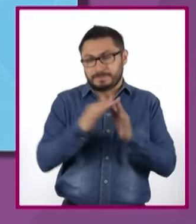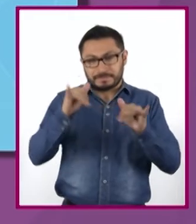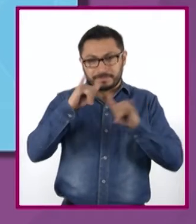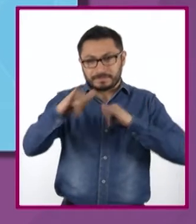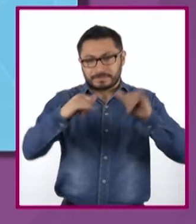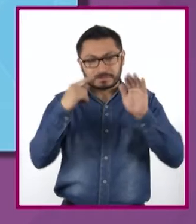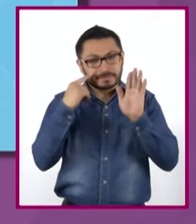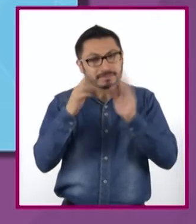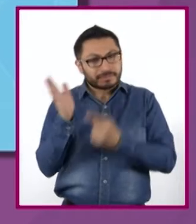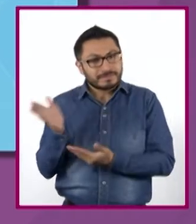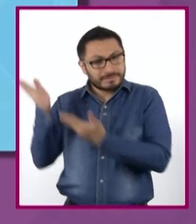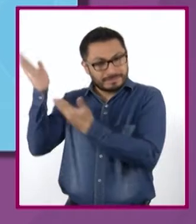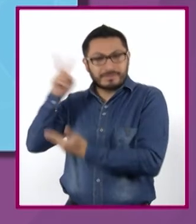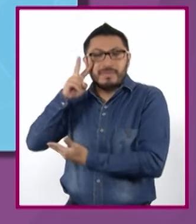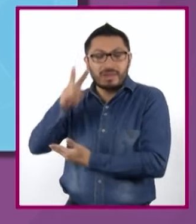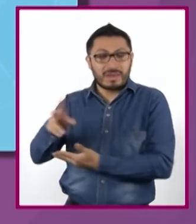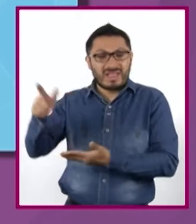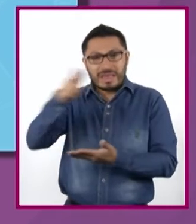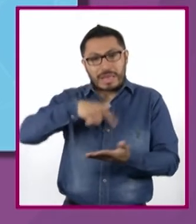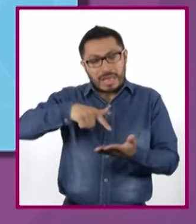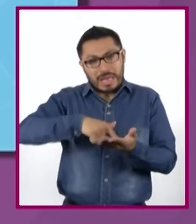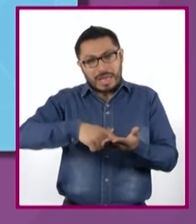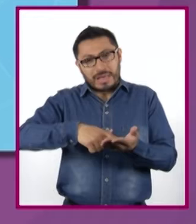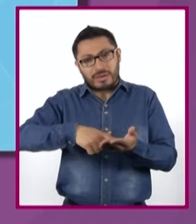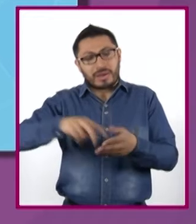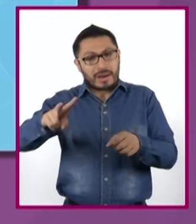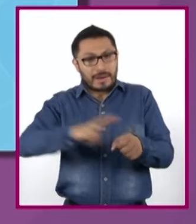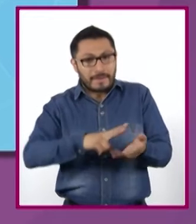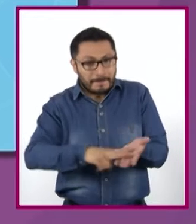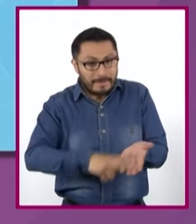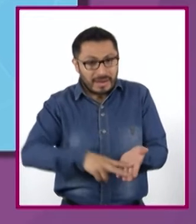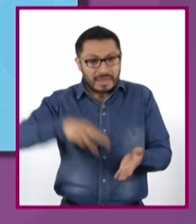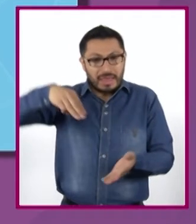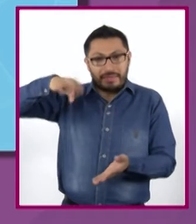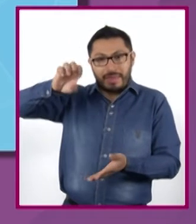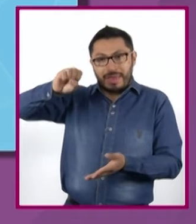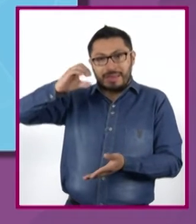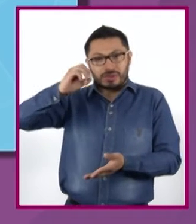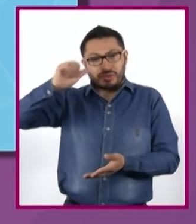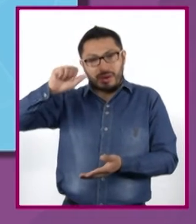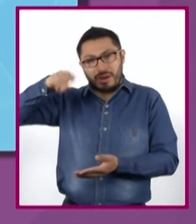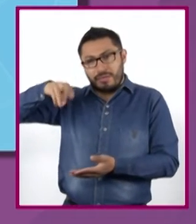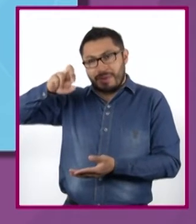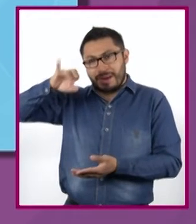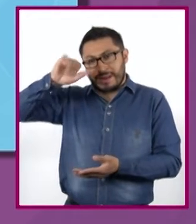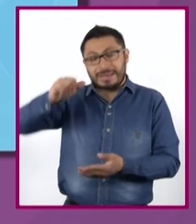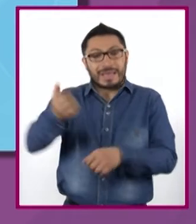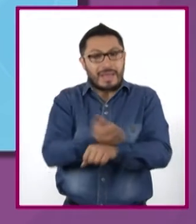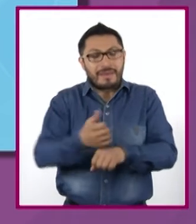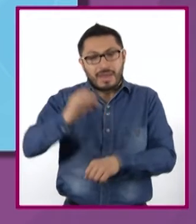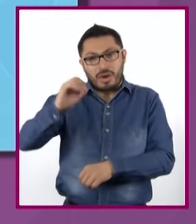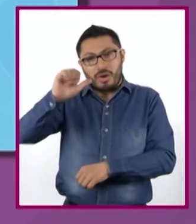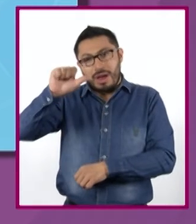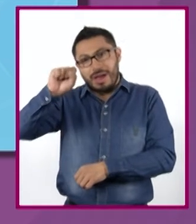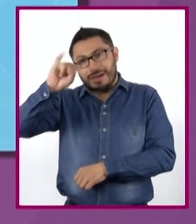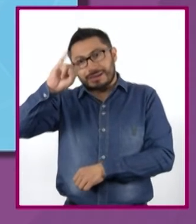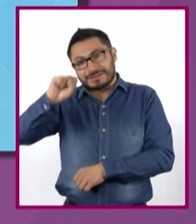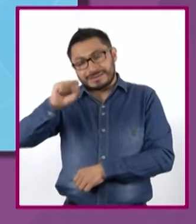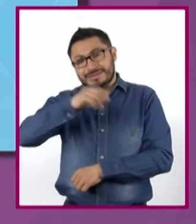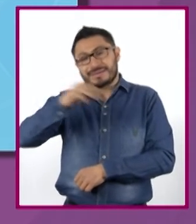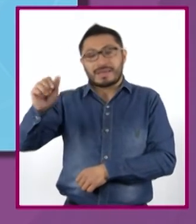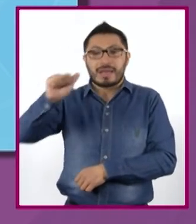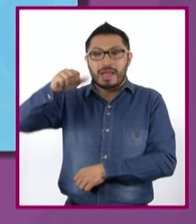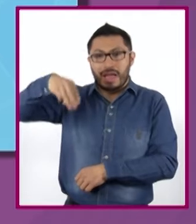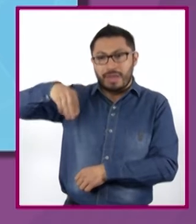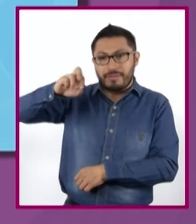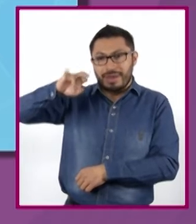zona de color verde corresponde a Mesoamérica. La amarilla a Oasis América. Ahora ubica